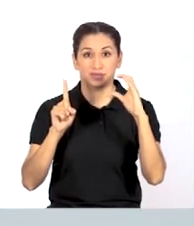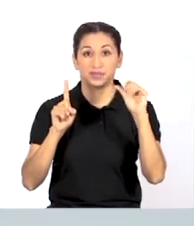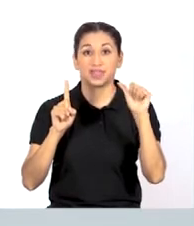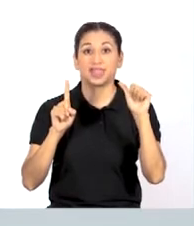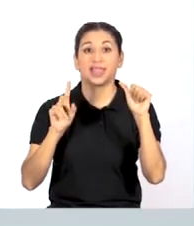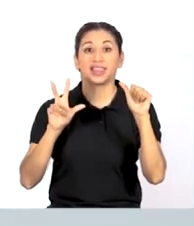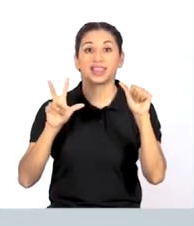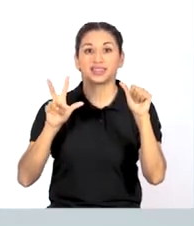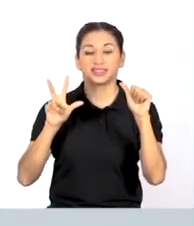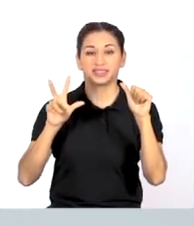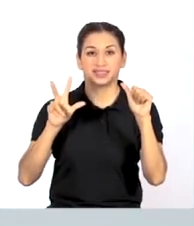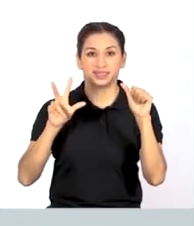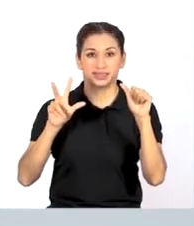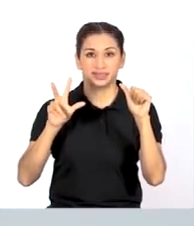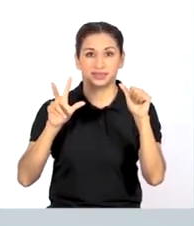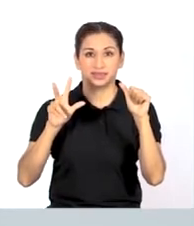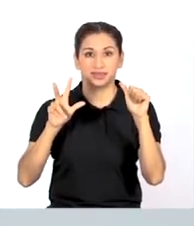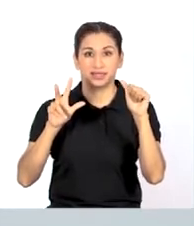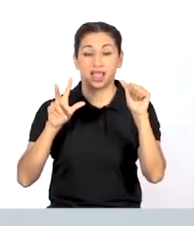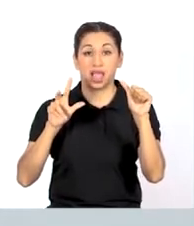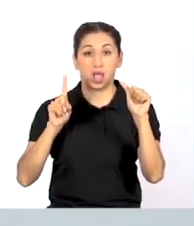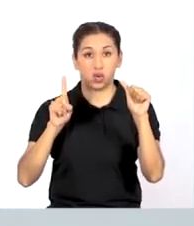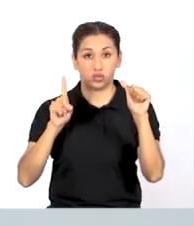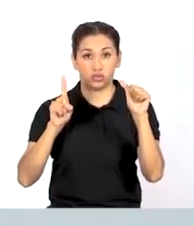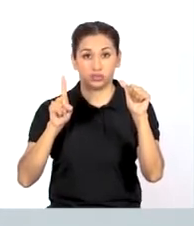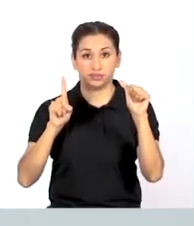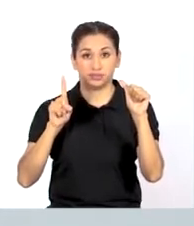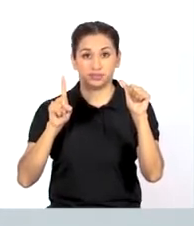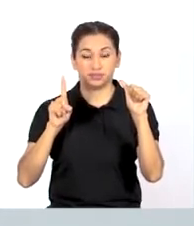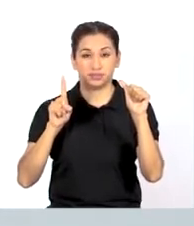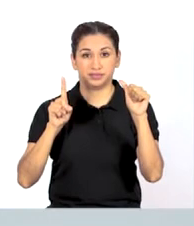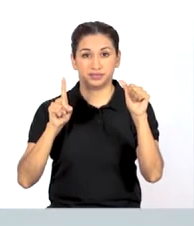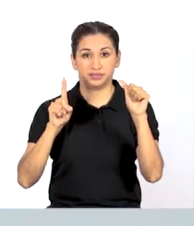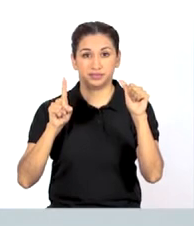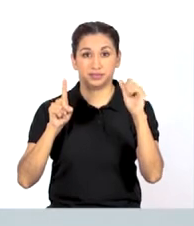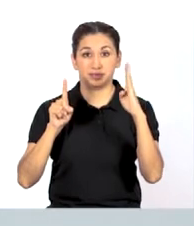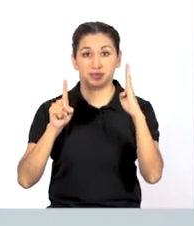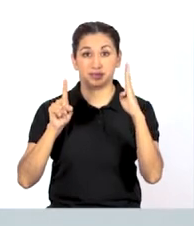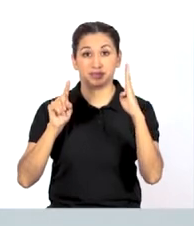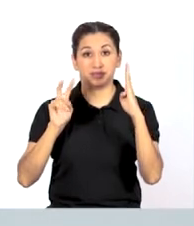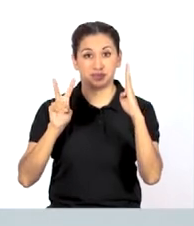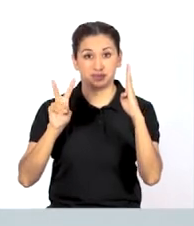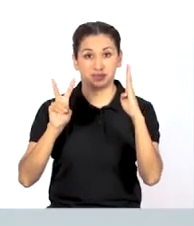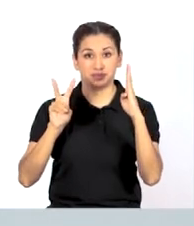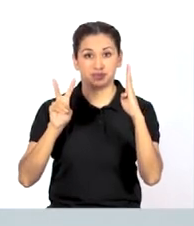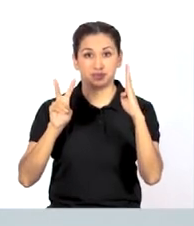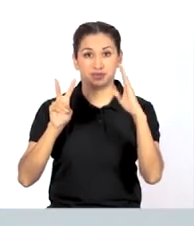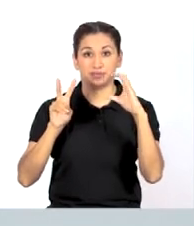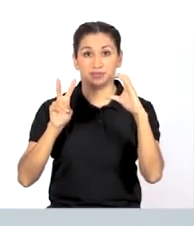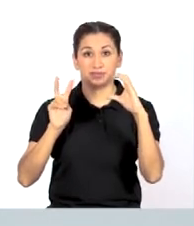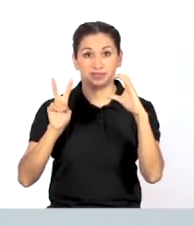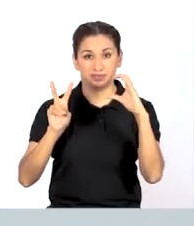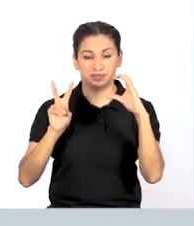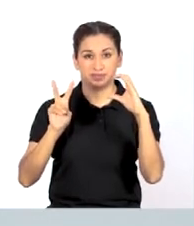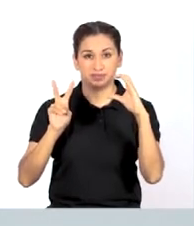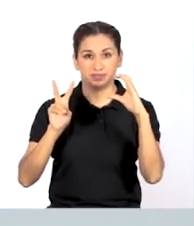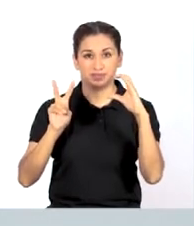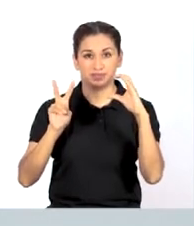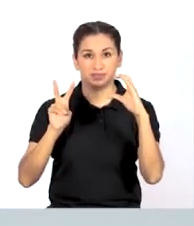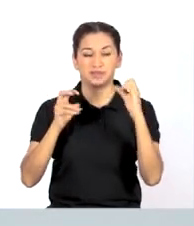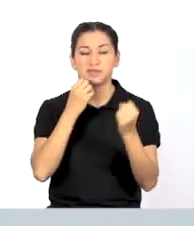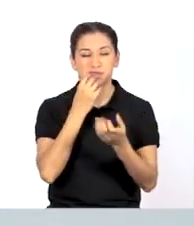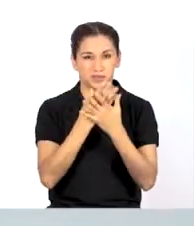A3, A1, B2, C2.